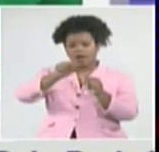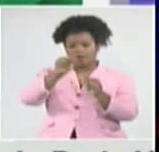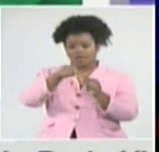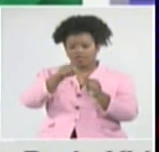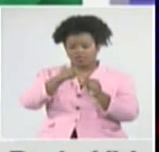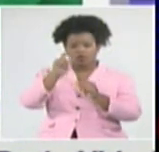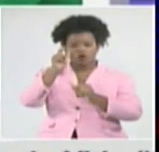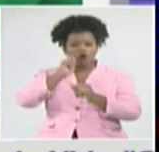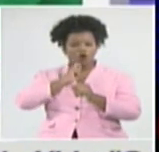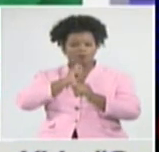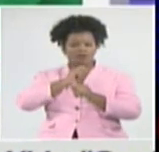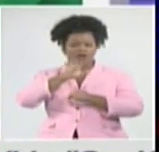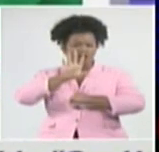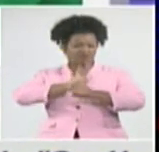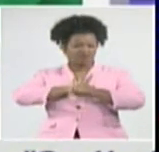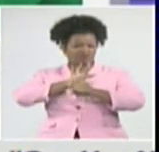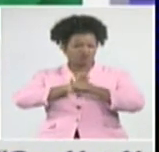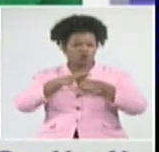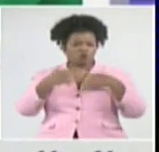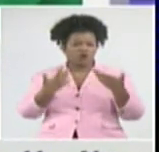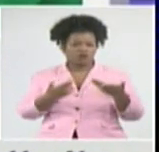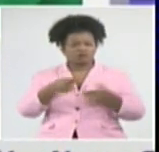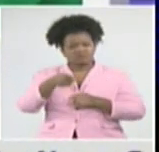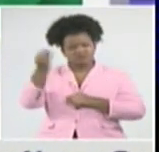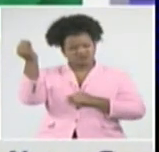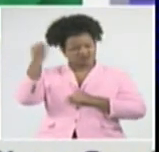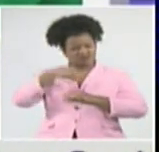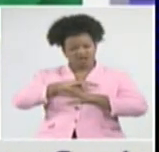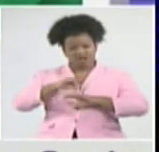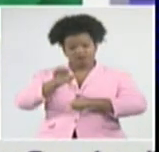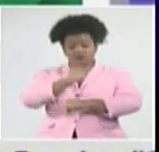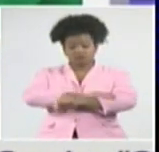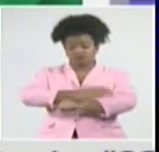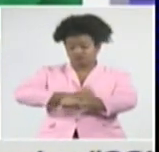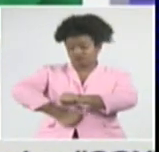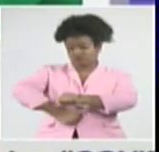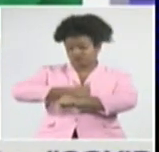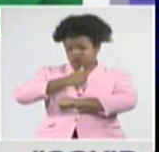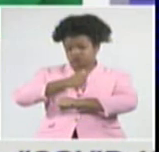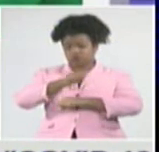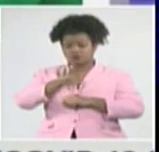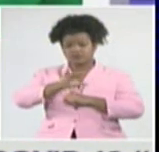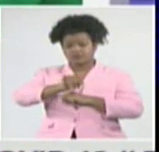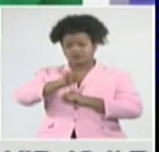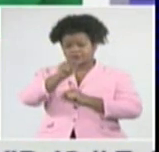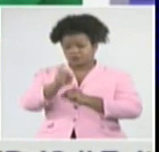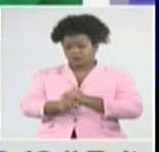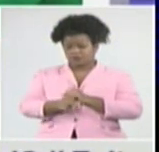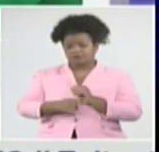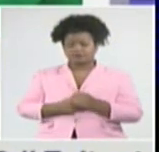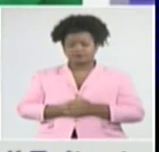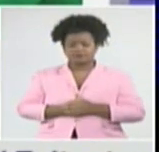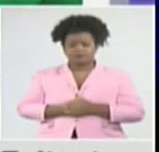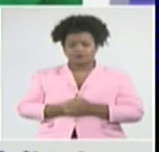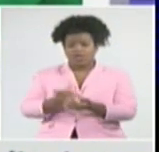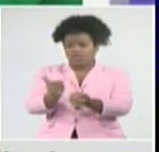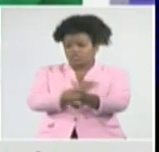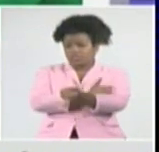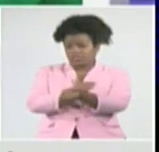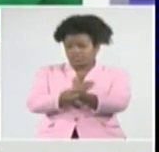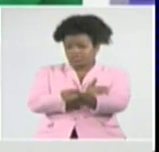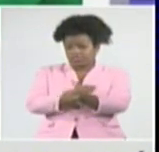las comorbilidades, las conocidas. Hipertensión arterial en 56 de ellos. Diabetes mellitus